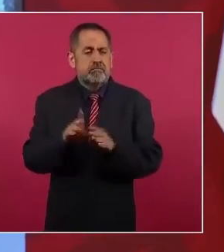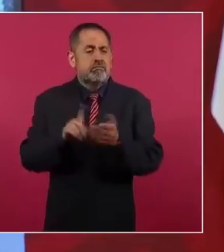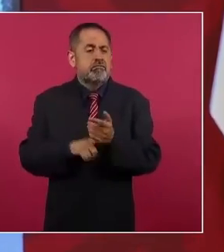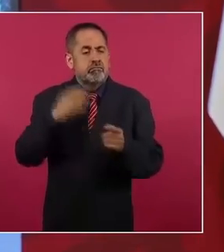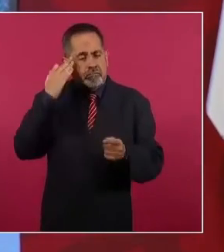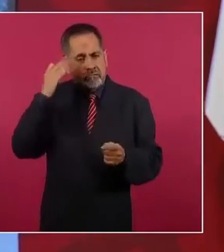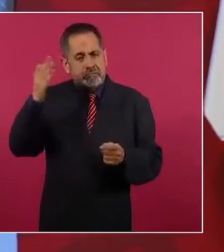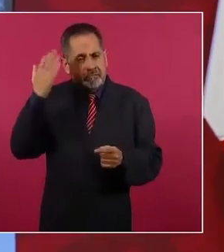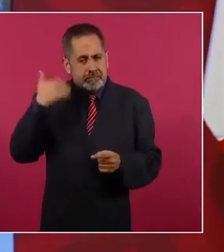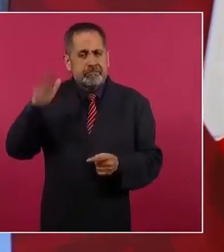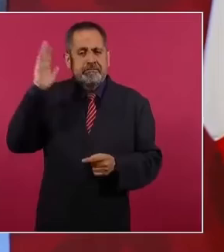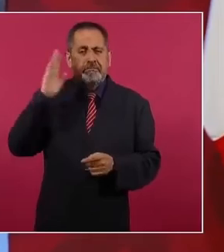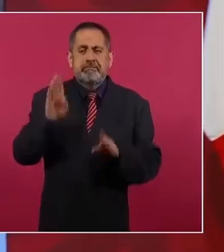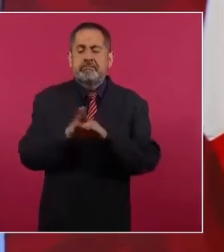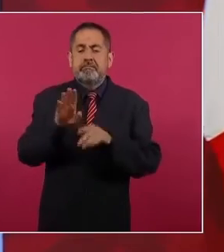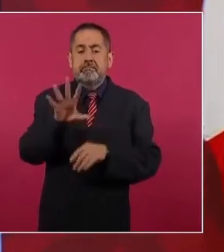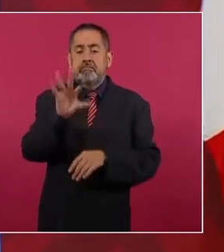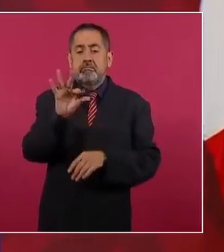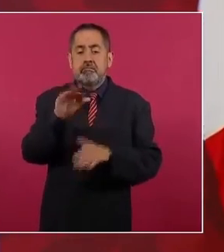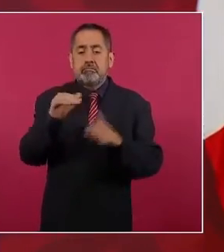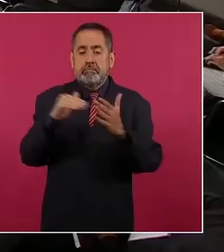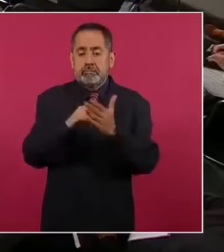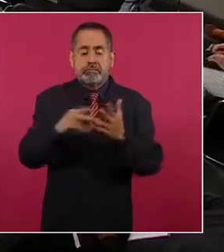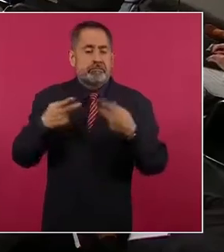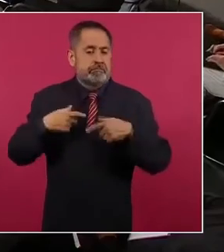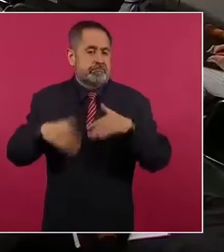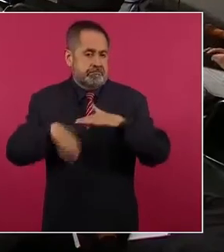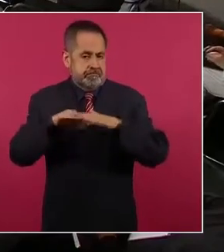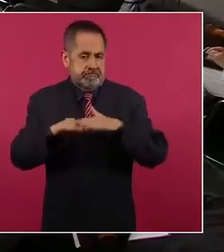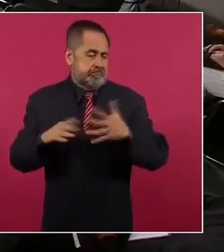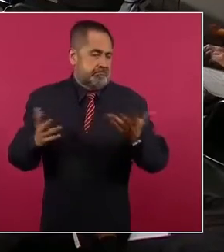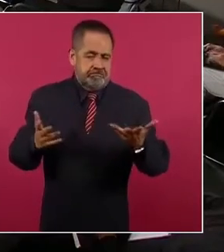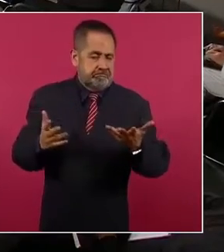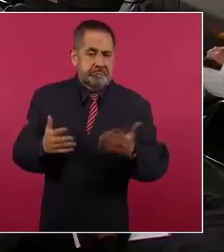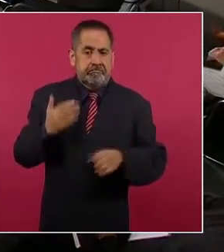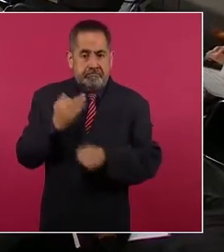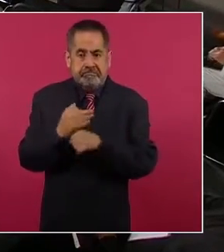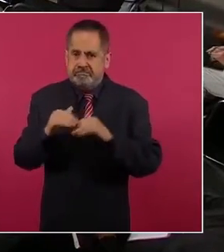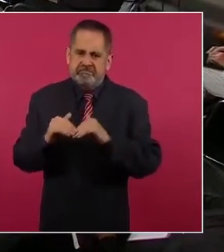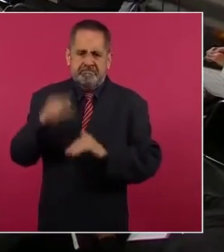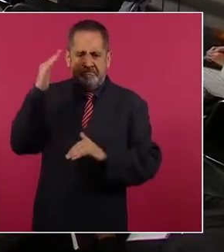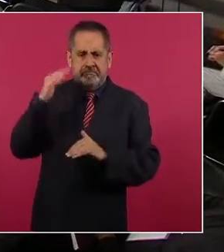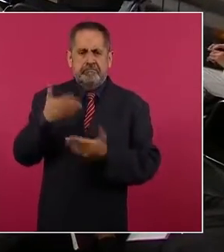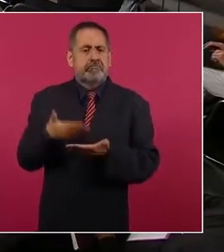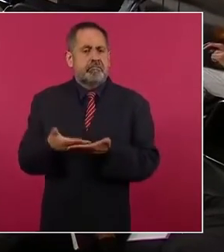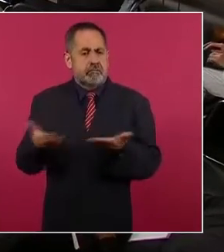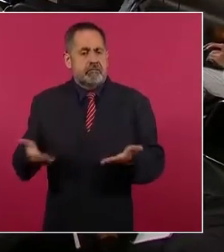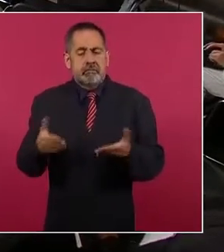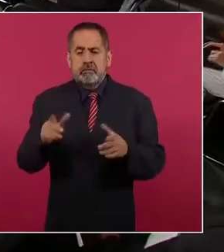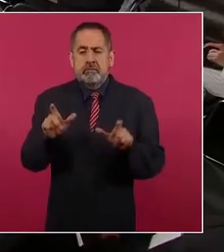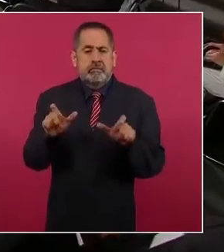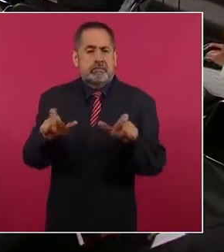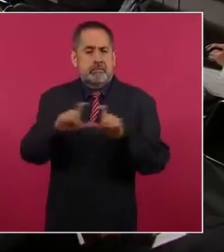llegó a tener 40 mil elementos. Ahora, la Guardia Nacional,